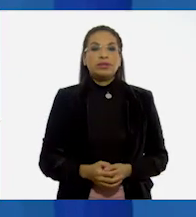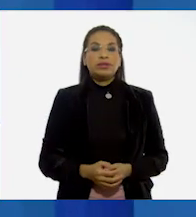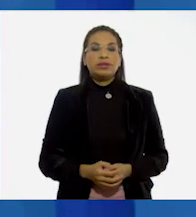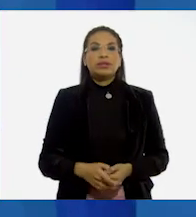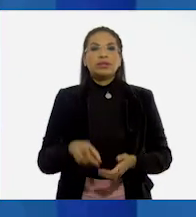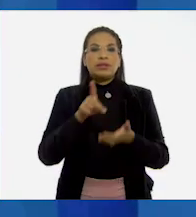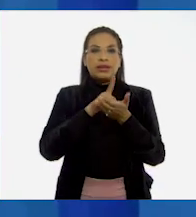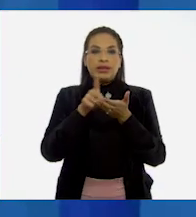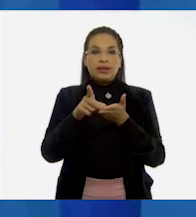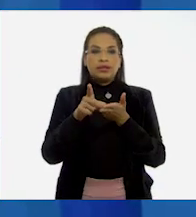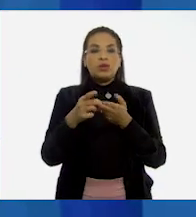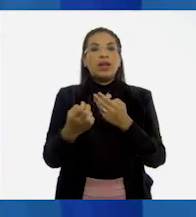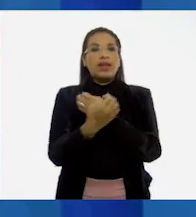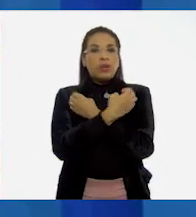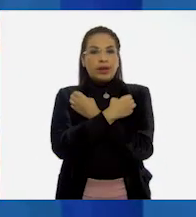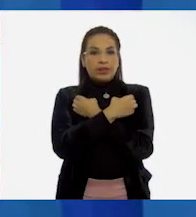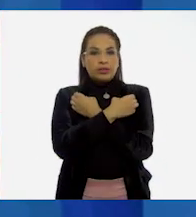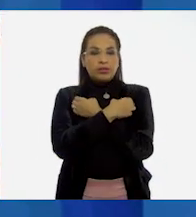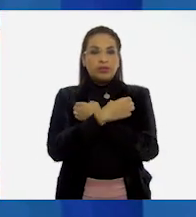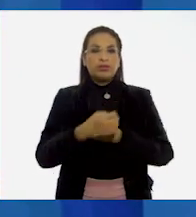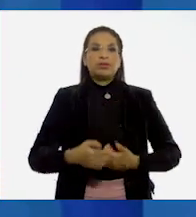Derecho a la educación.